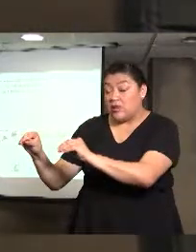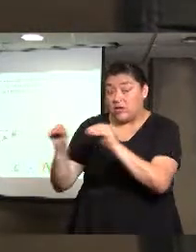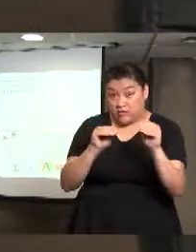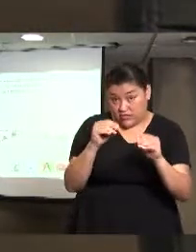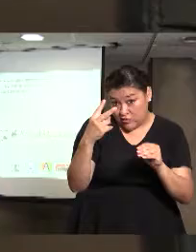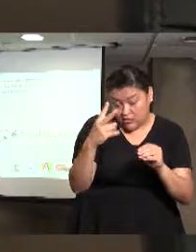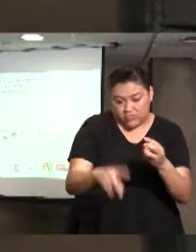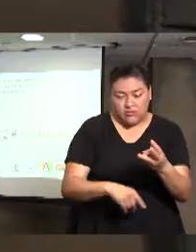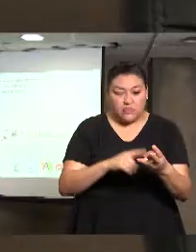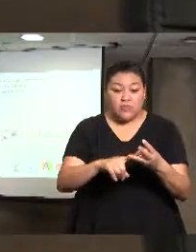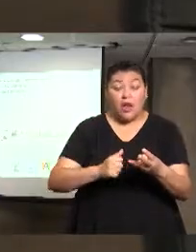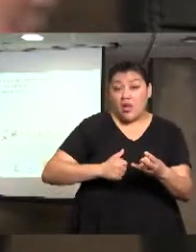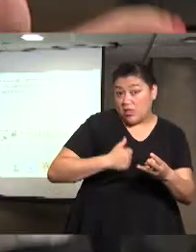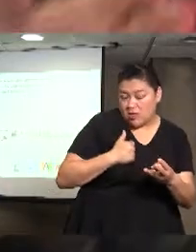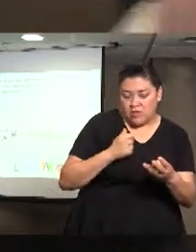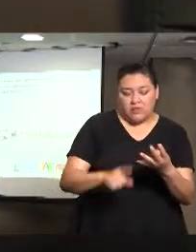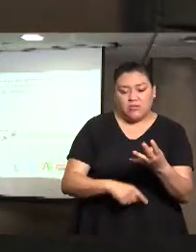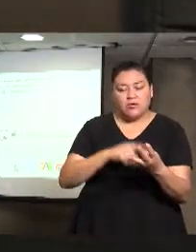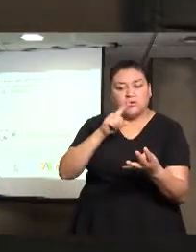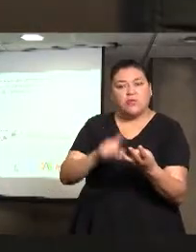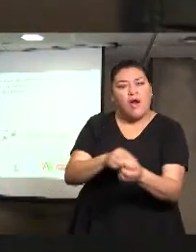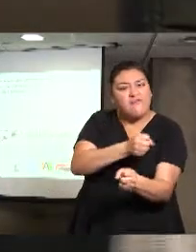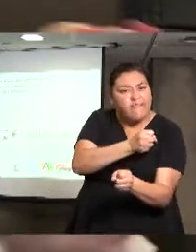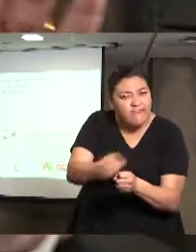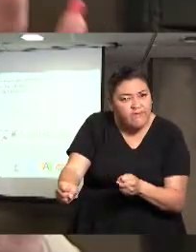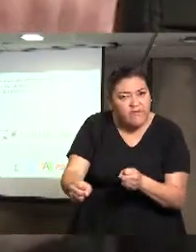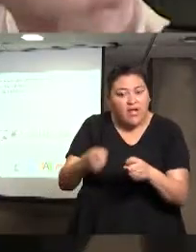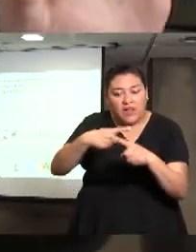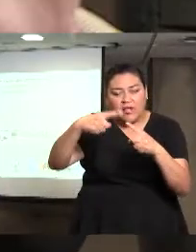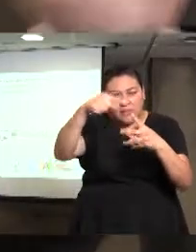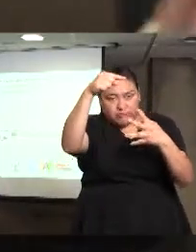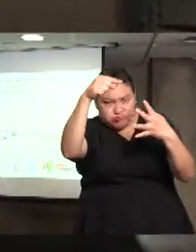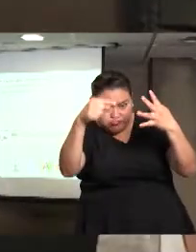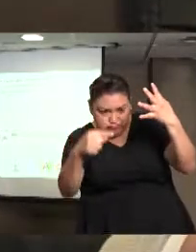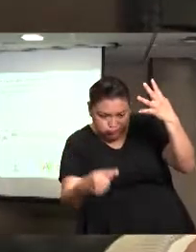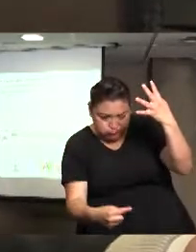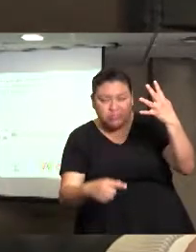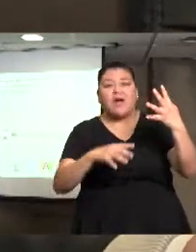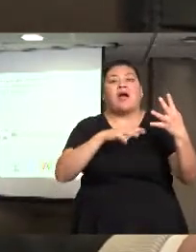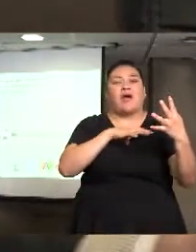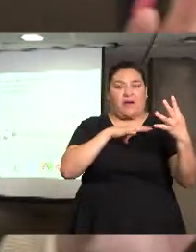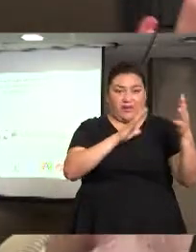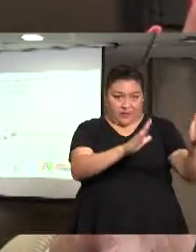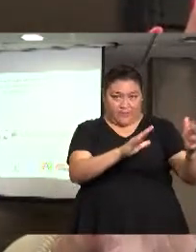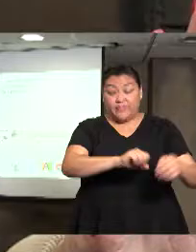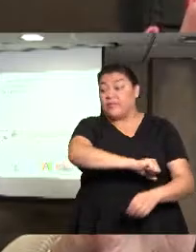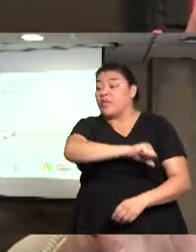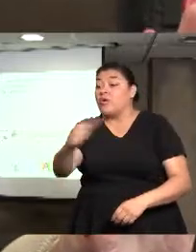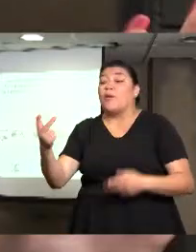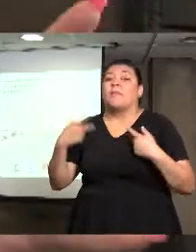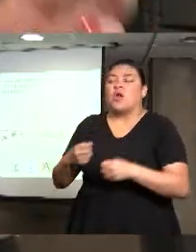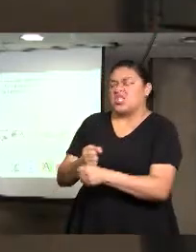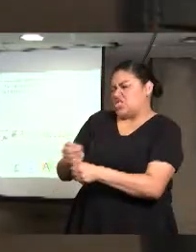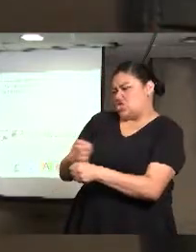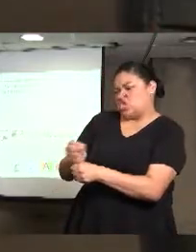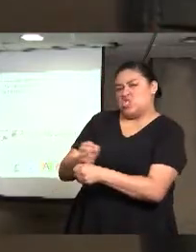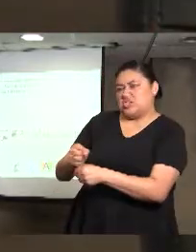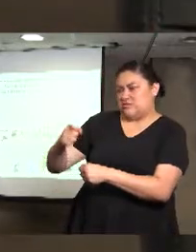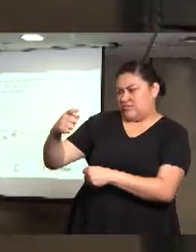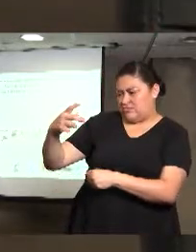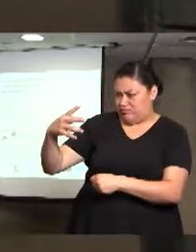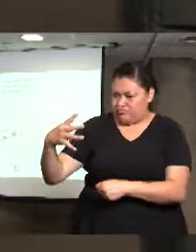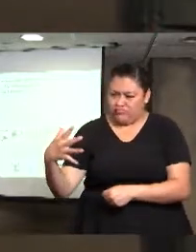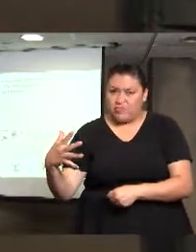coacción, o la vulnerabilidad de las personas, con fines de explotación, y luego están todos los delitos de explotación, el asunto es que ahora la ley, los tiene